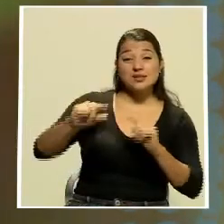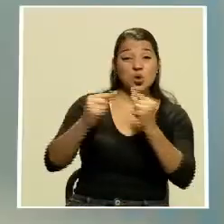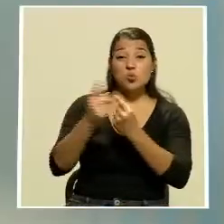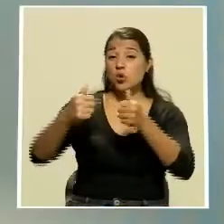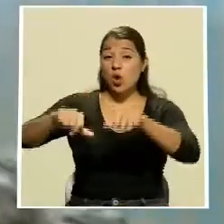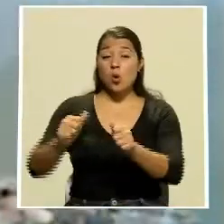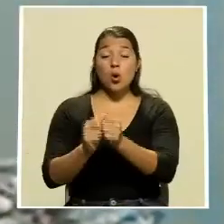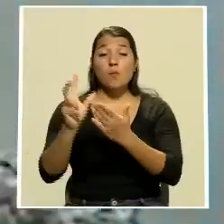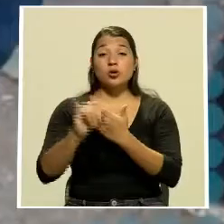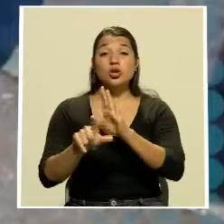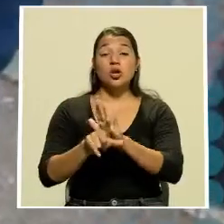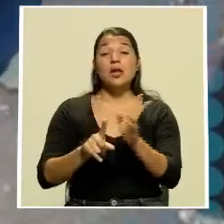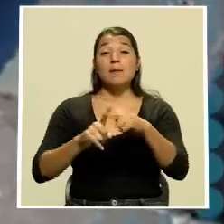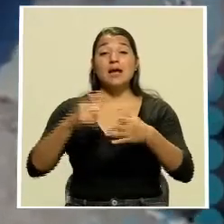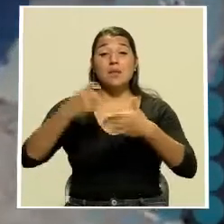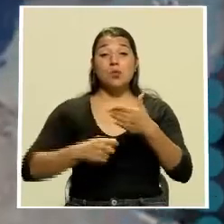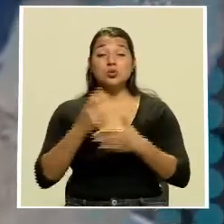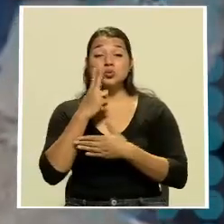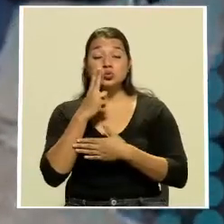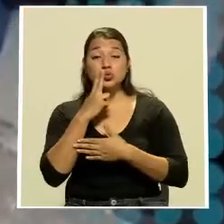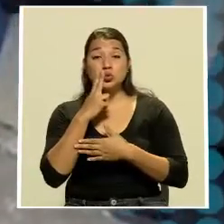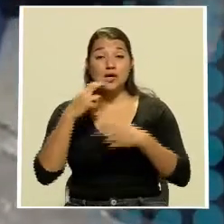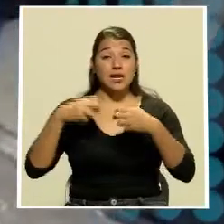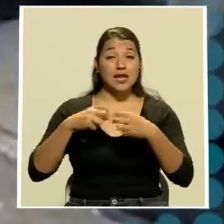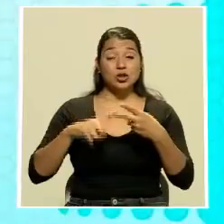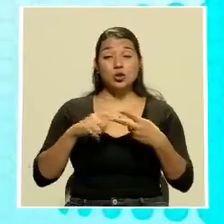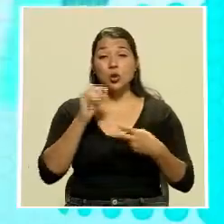poner un impuesto a los cigarrillos electrónicos y vapeadores.